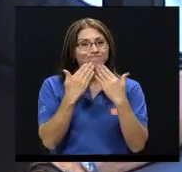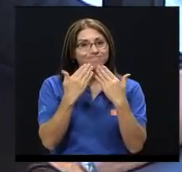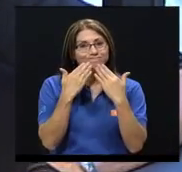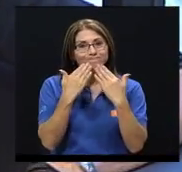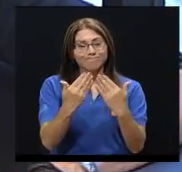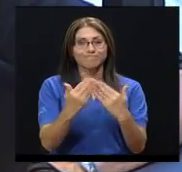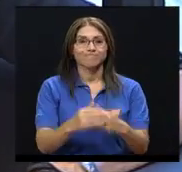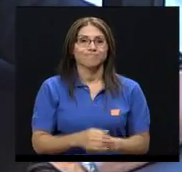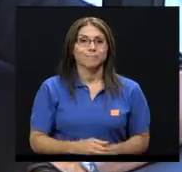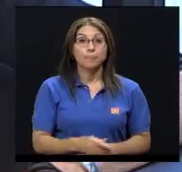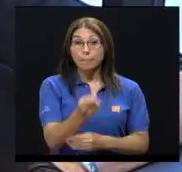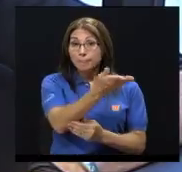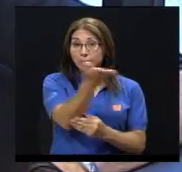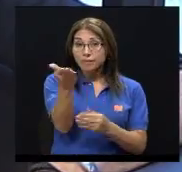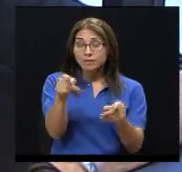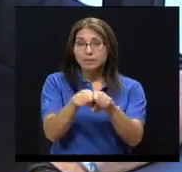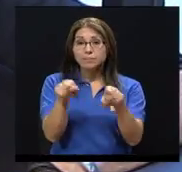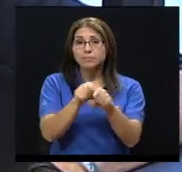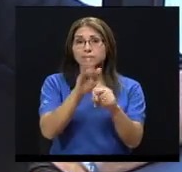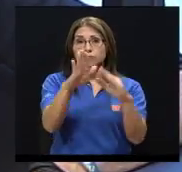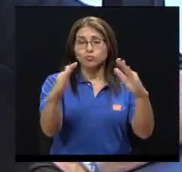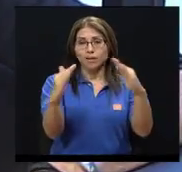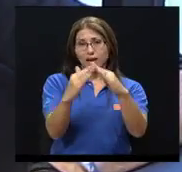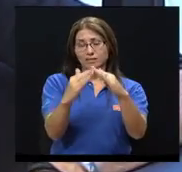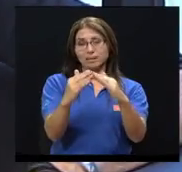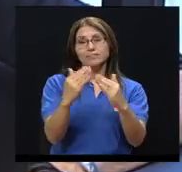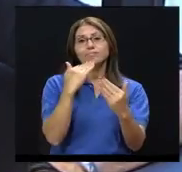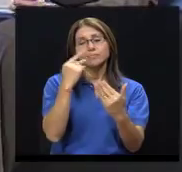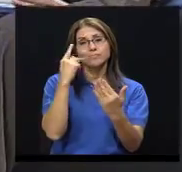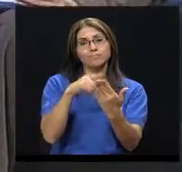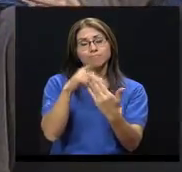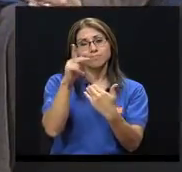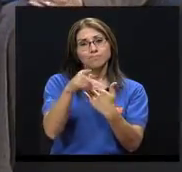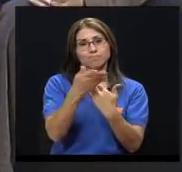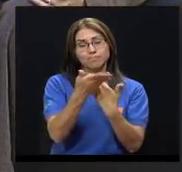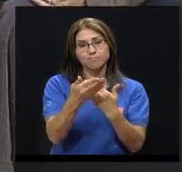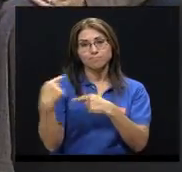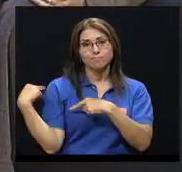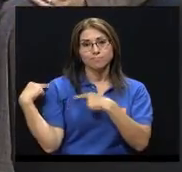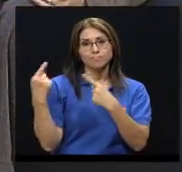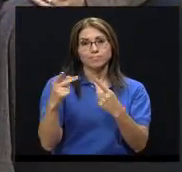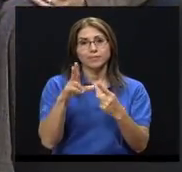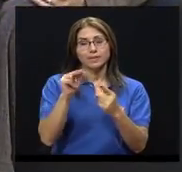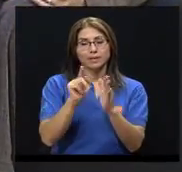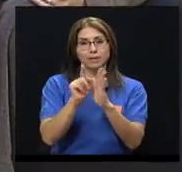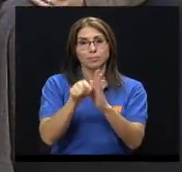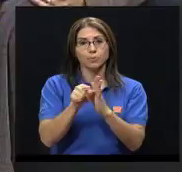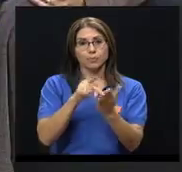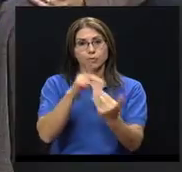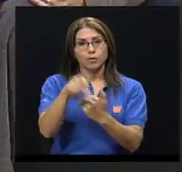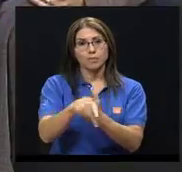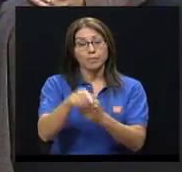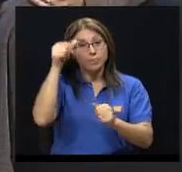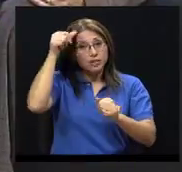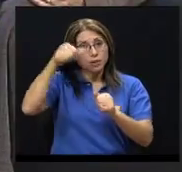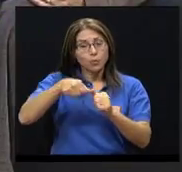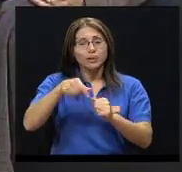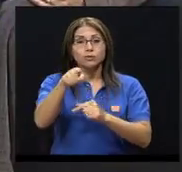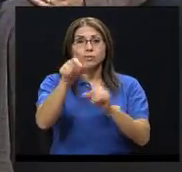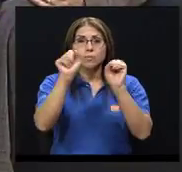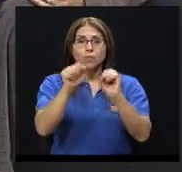Sí, muchísimas, muchísimas gracias. Y a ustedes también en sus casas por acompañarnos durante esta media hora de programa.